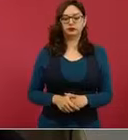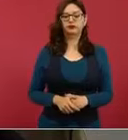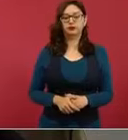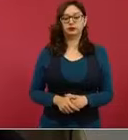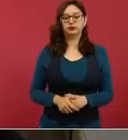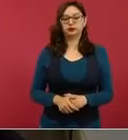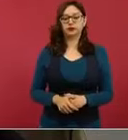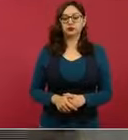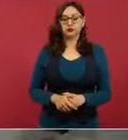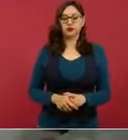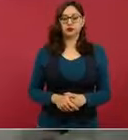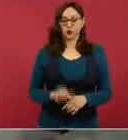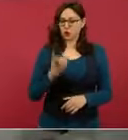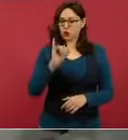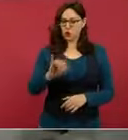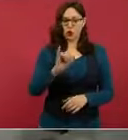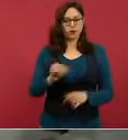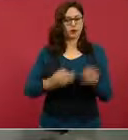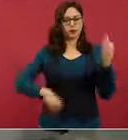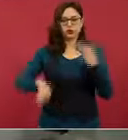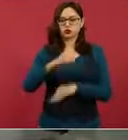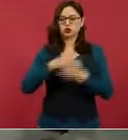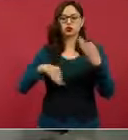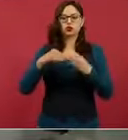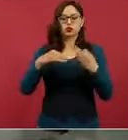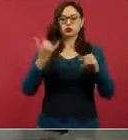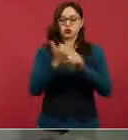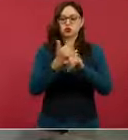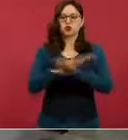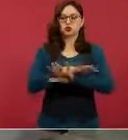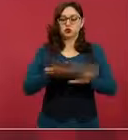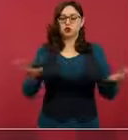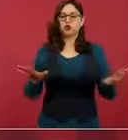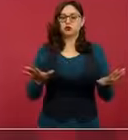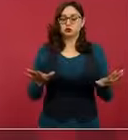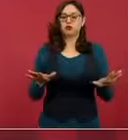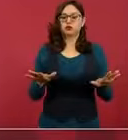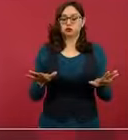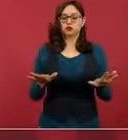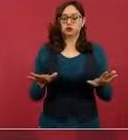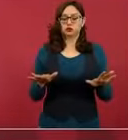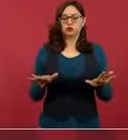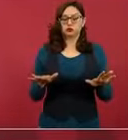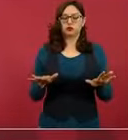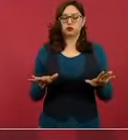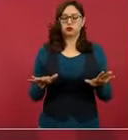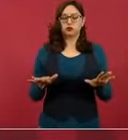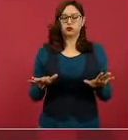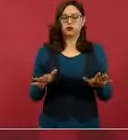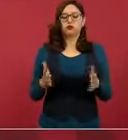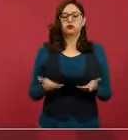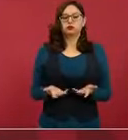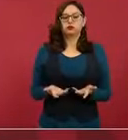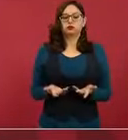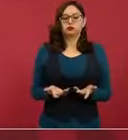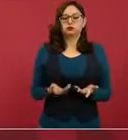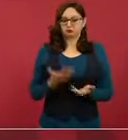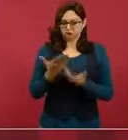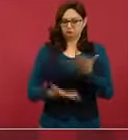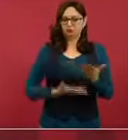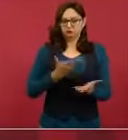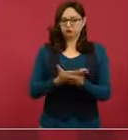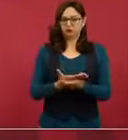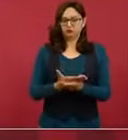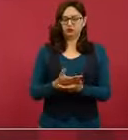El jueves presentamos una propuesta,